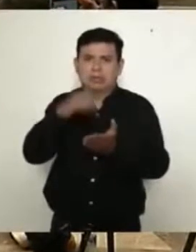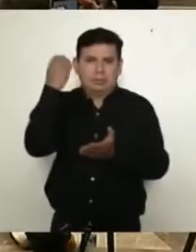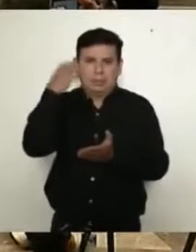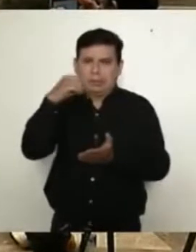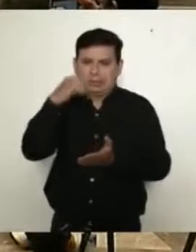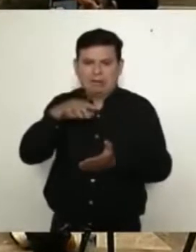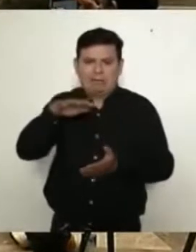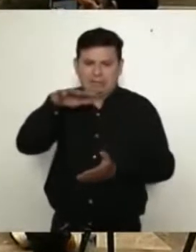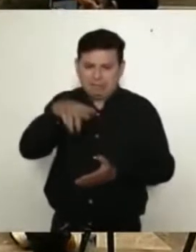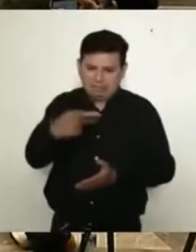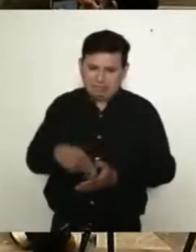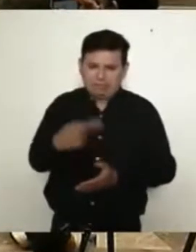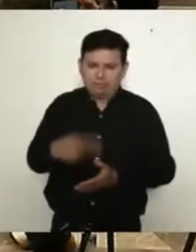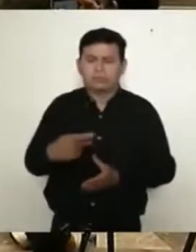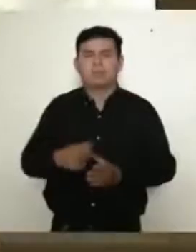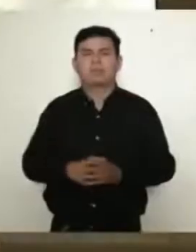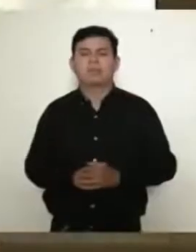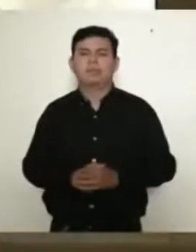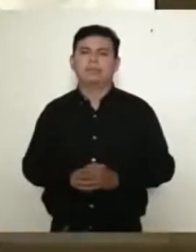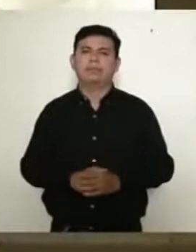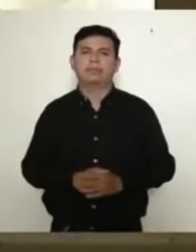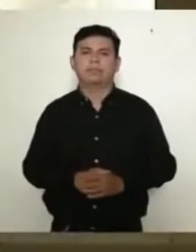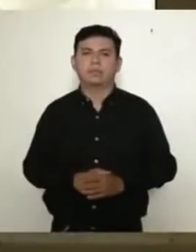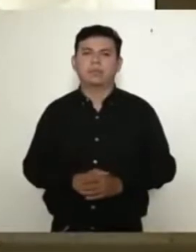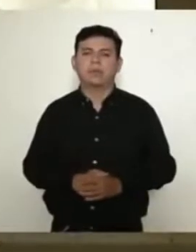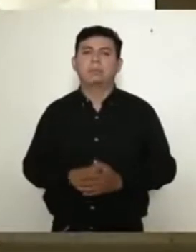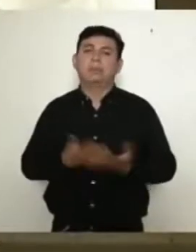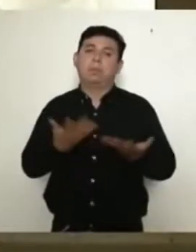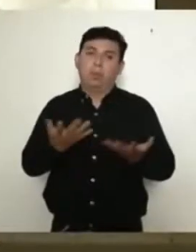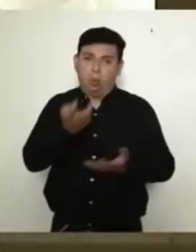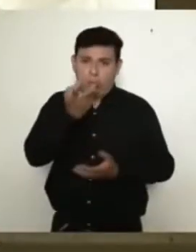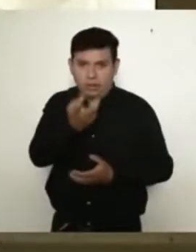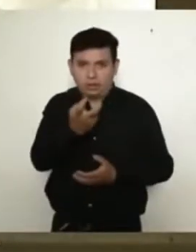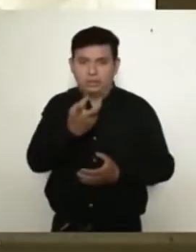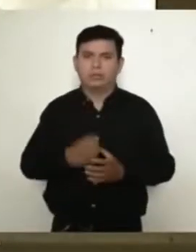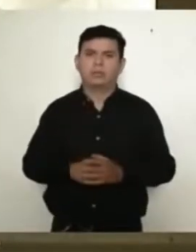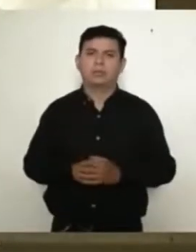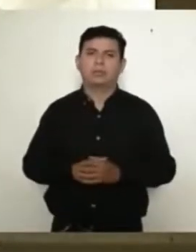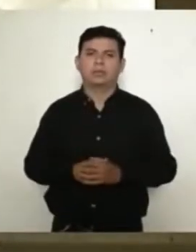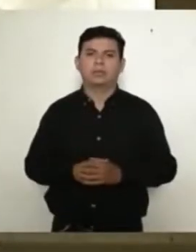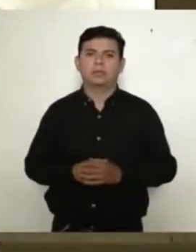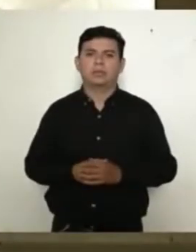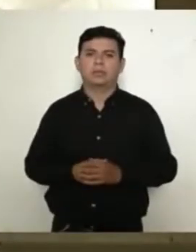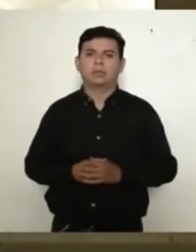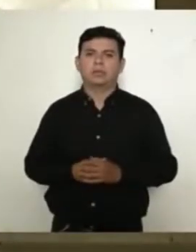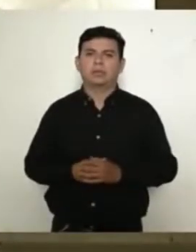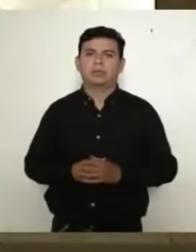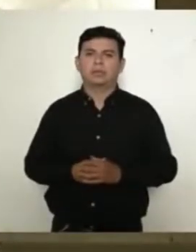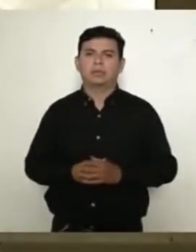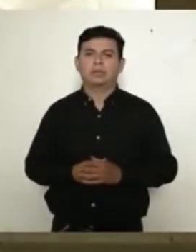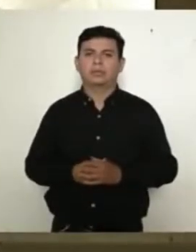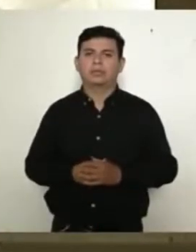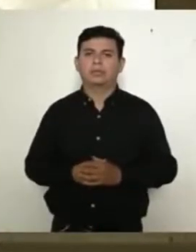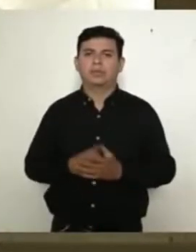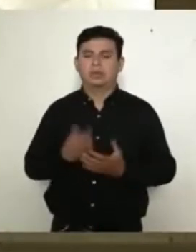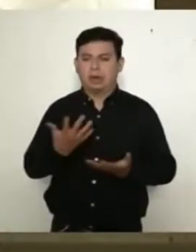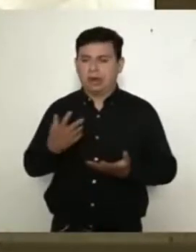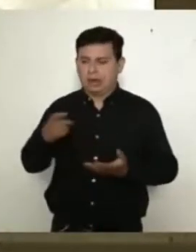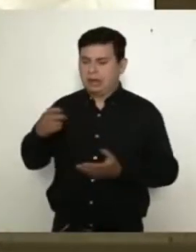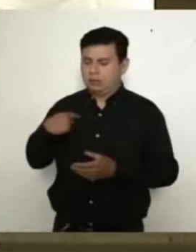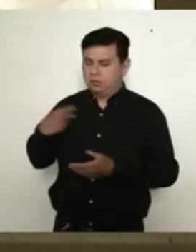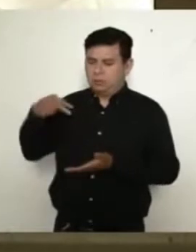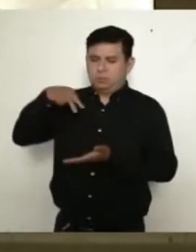de Oaxaca. Por lo tanto, el día de hoy quiero hacer una